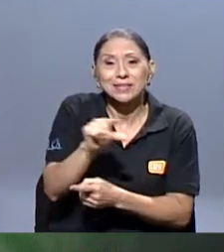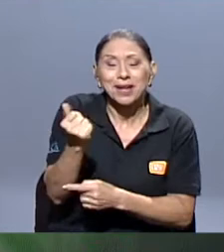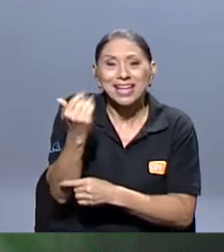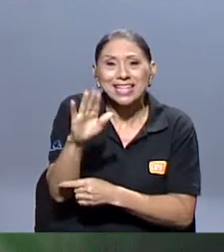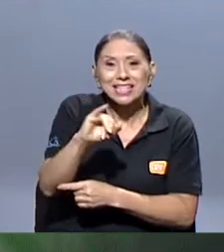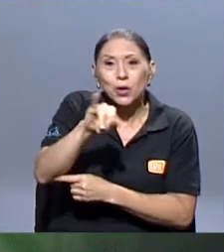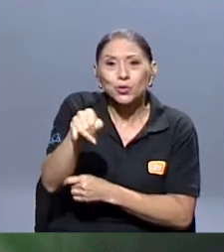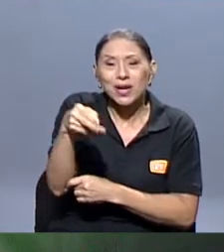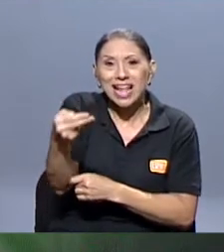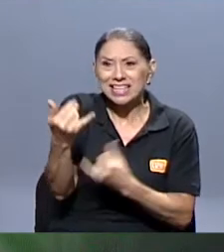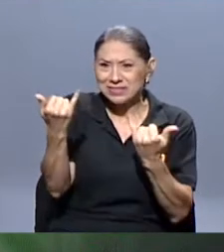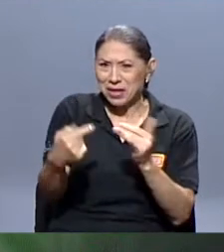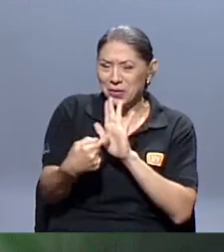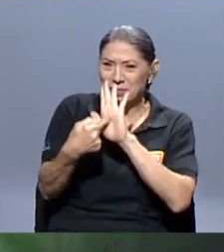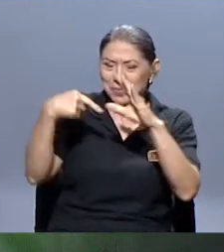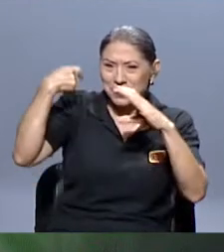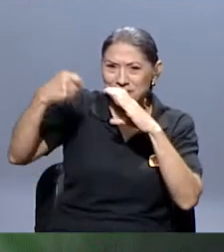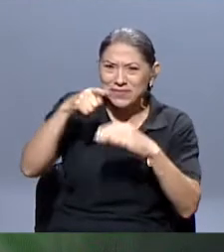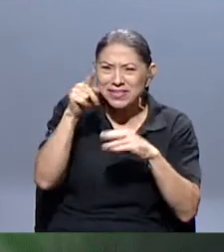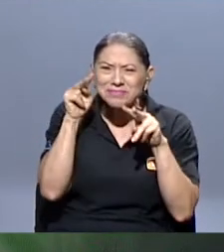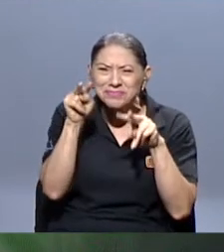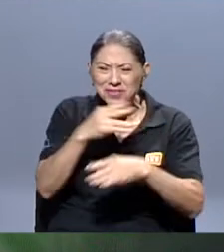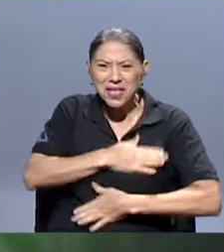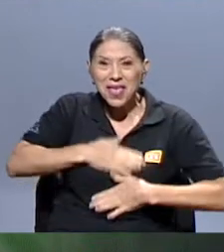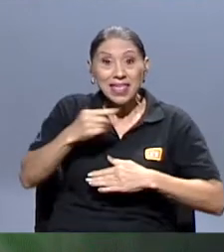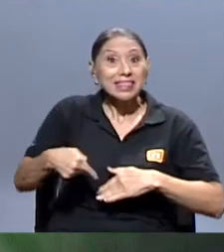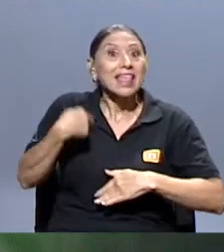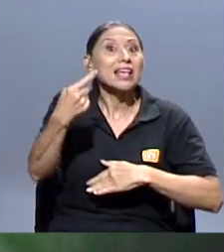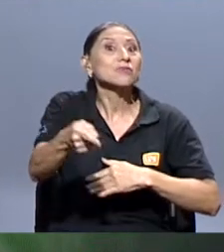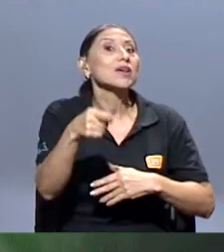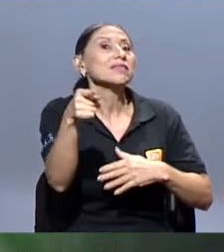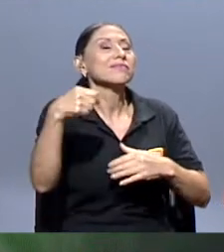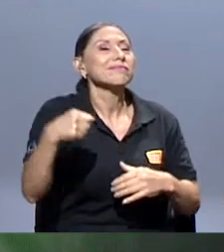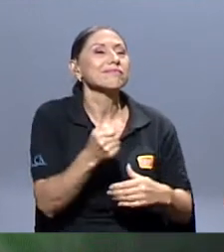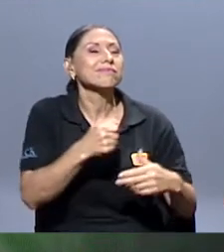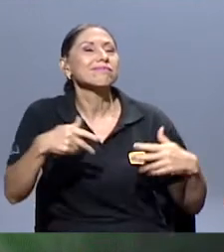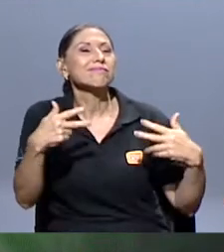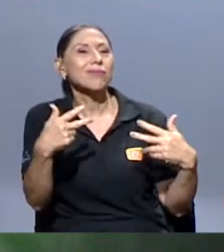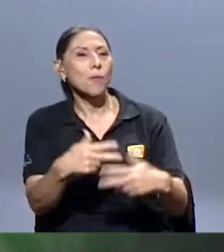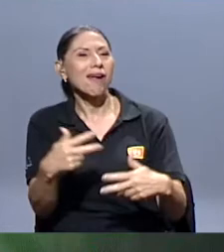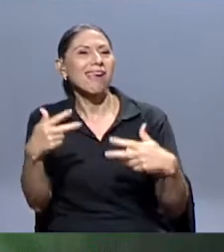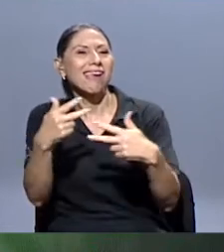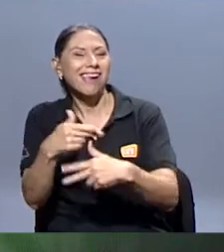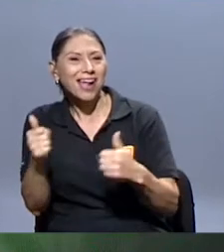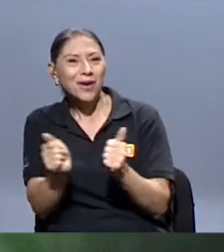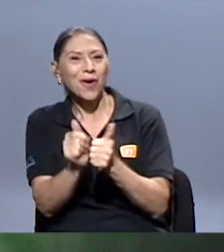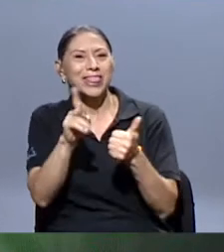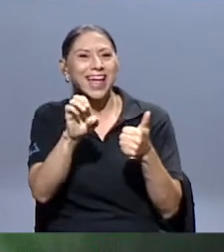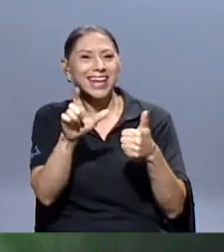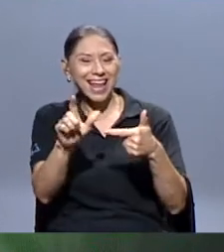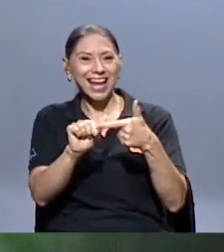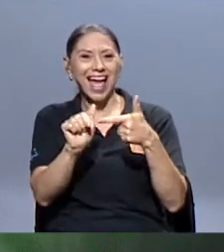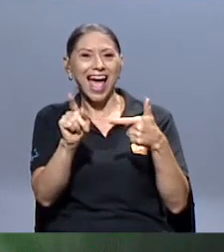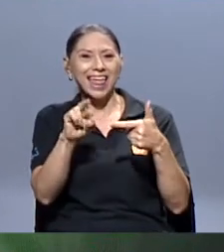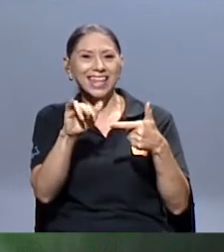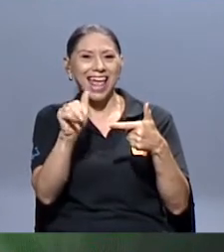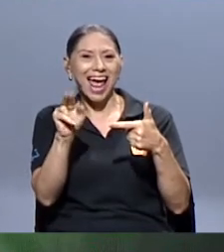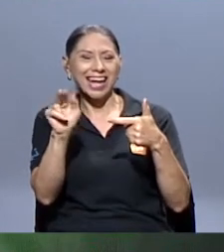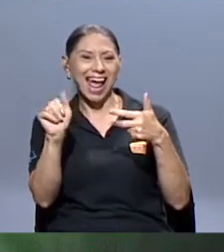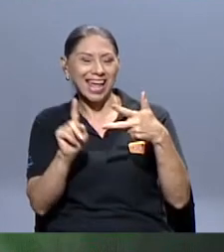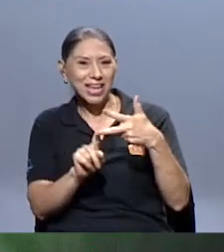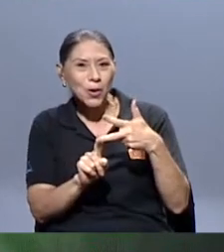Les dejo el videoclip para que lo disfruten mucho y luego vamos a venir a rapear, tanto como con Daniel, con Adriana y, por supuesto, con